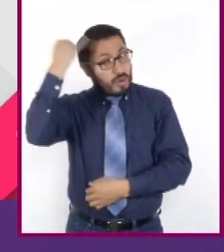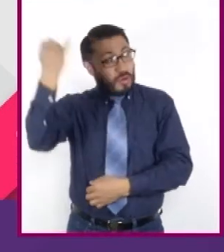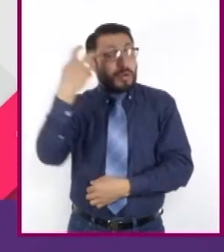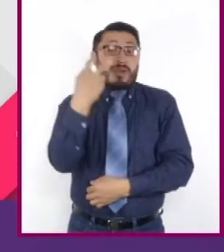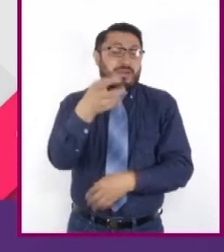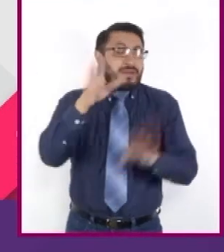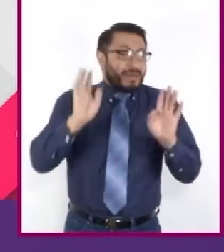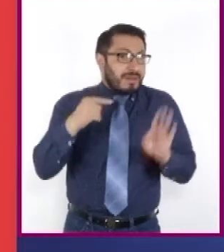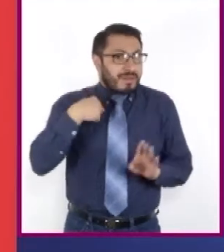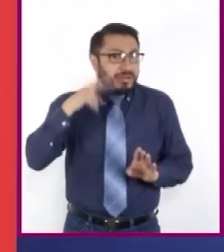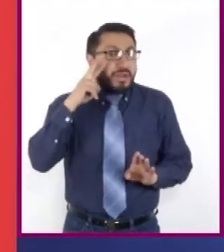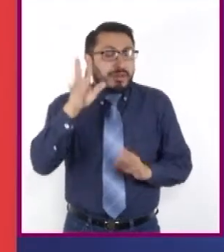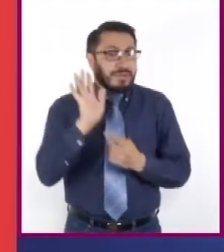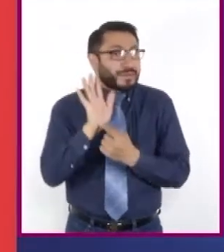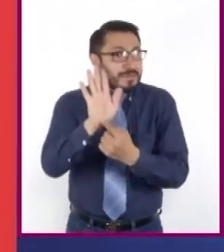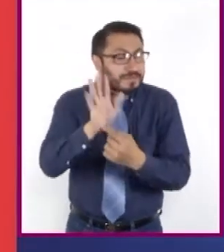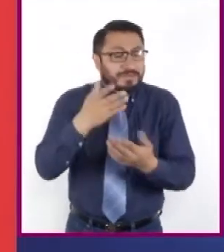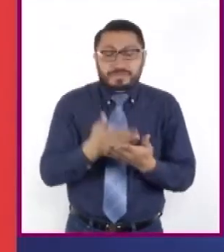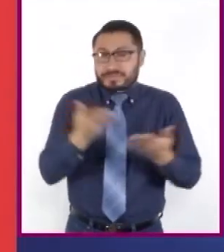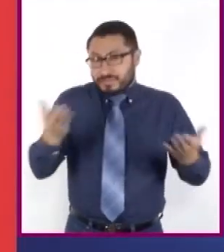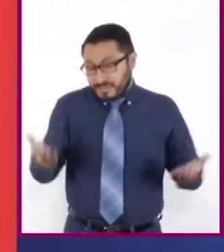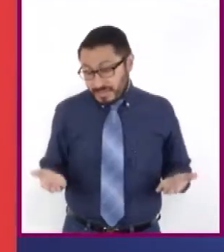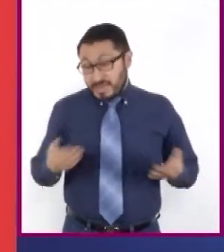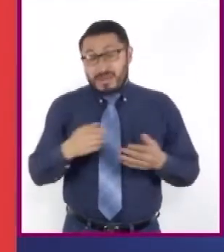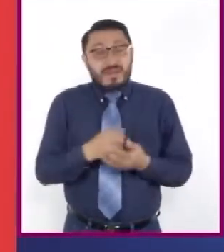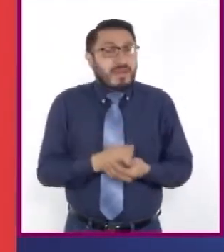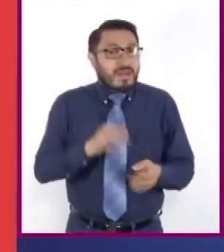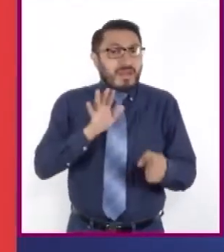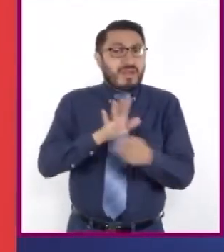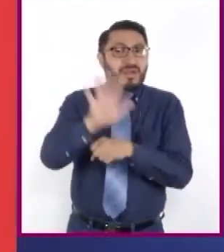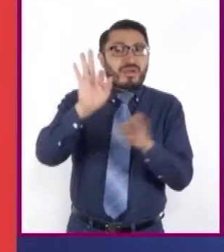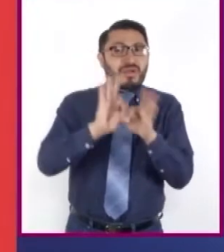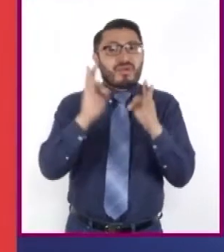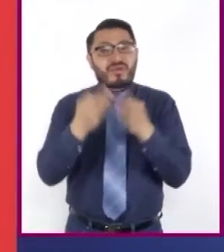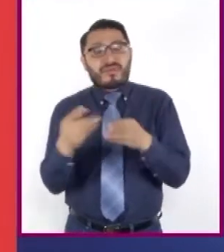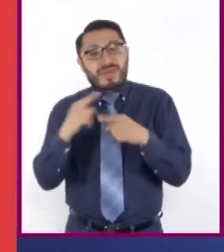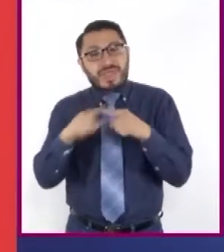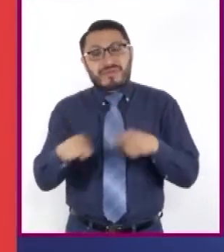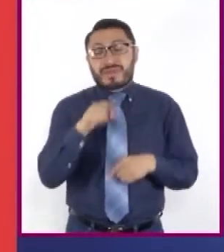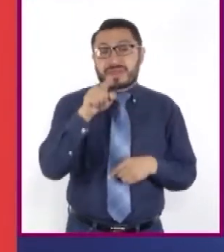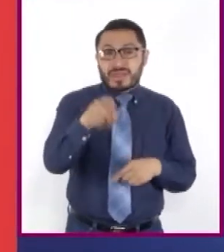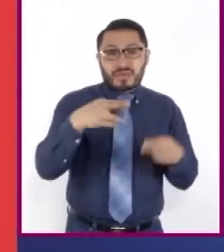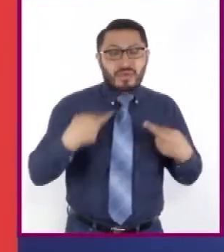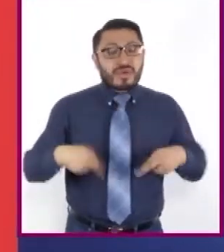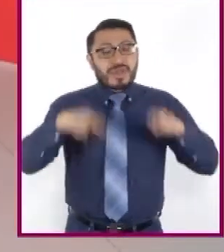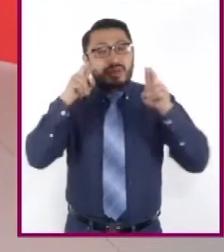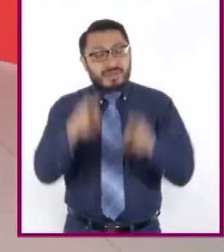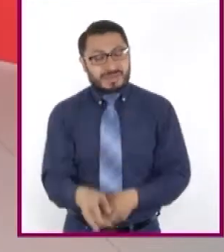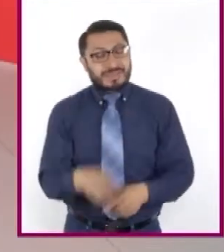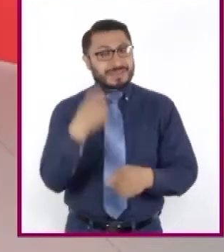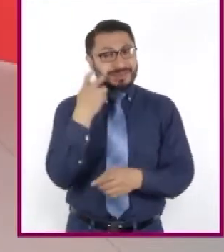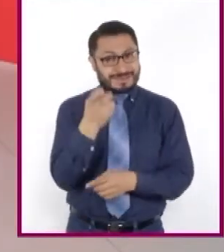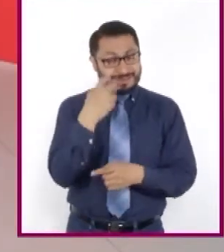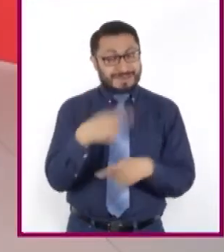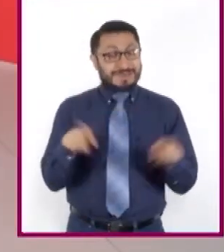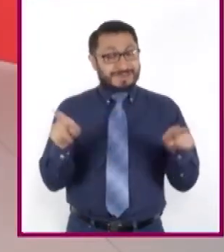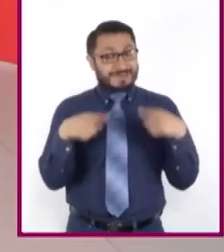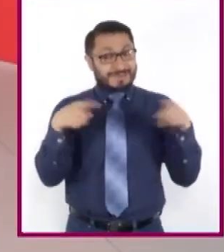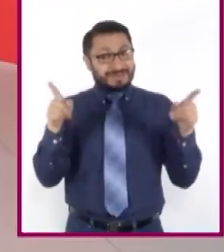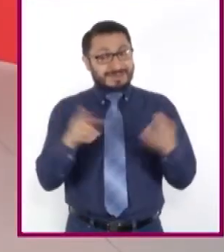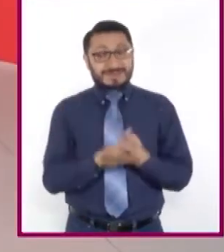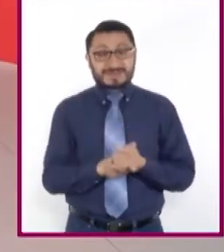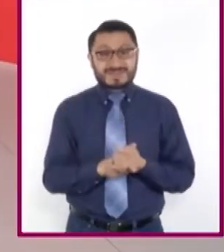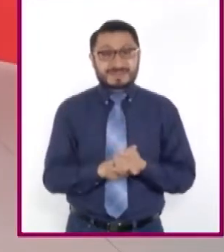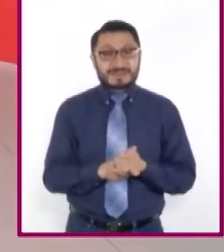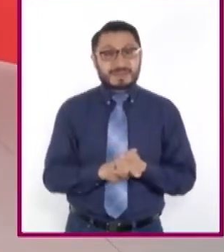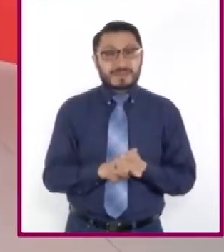ver esta imagen. Ahora, ¿de qué otra manera podríamos representar lo que nos inspiró esta canción? ¿Qué tal con